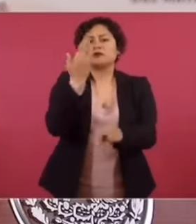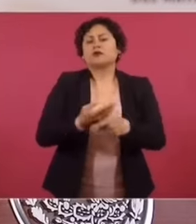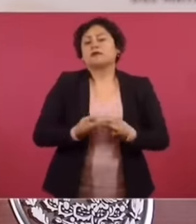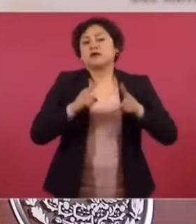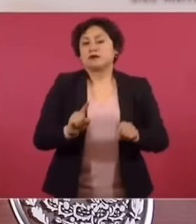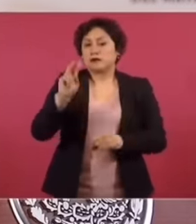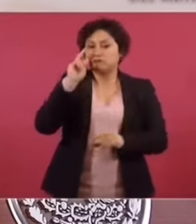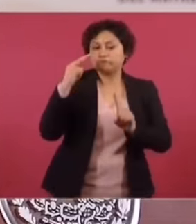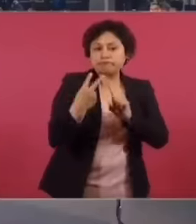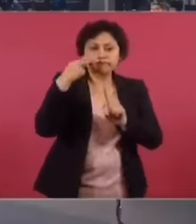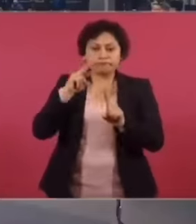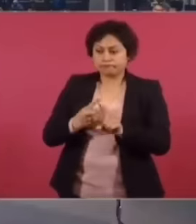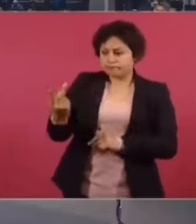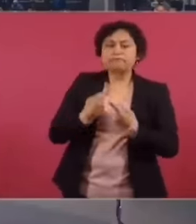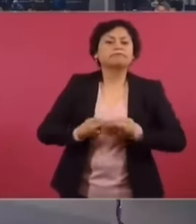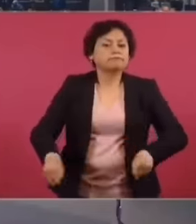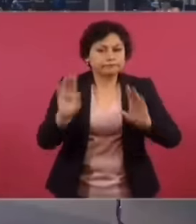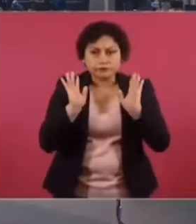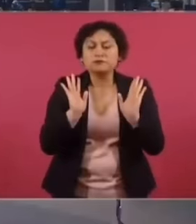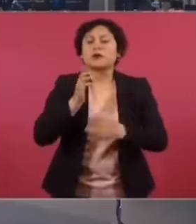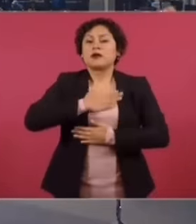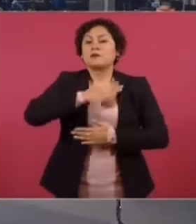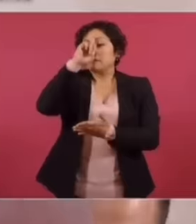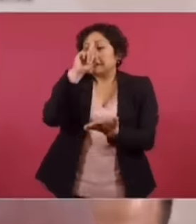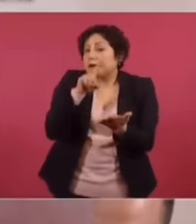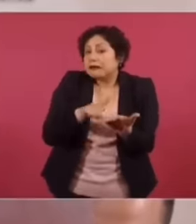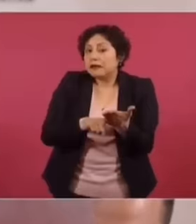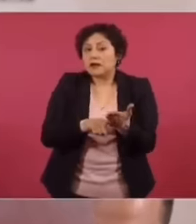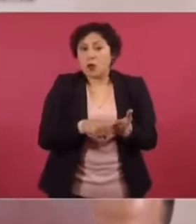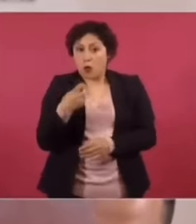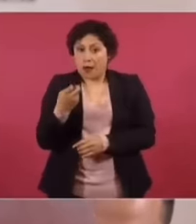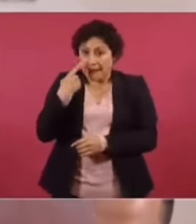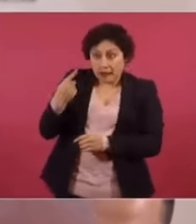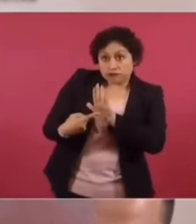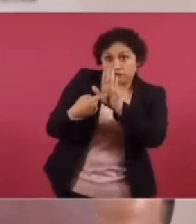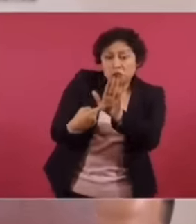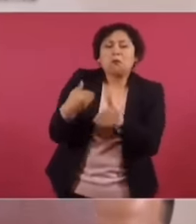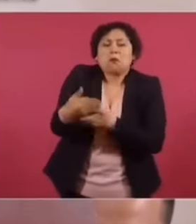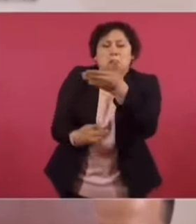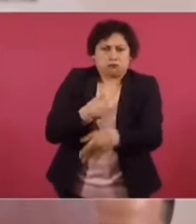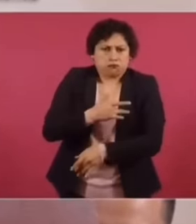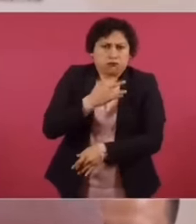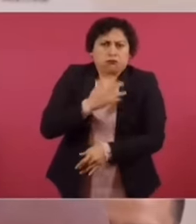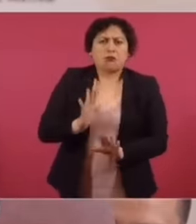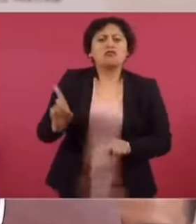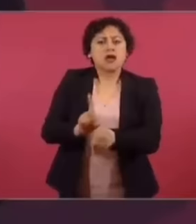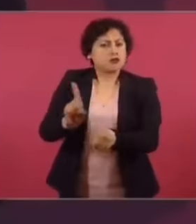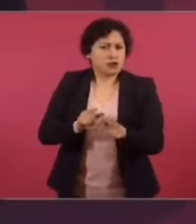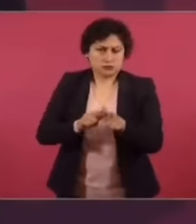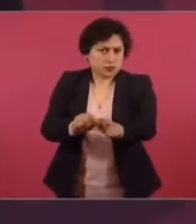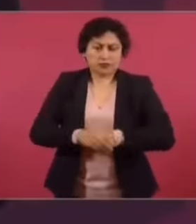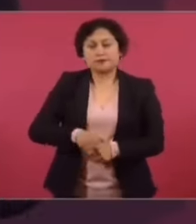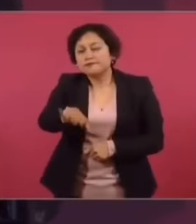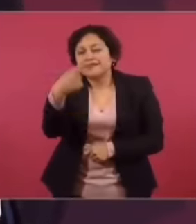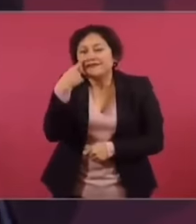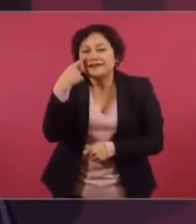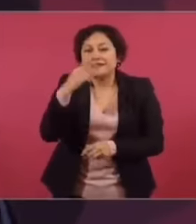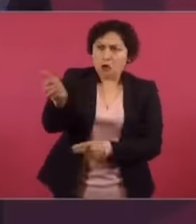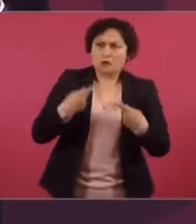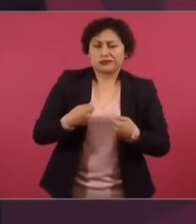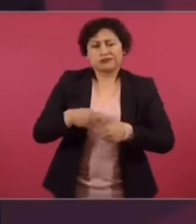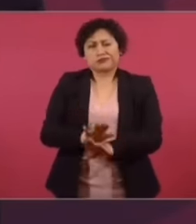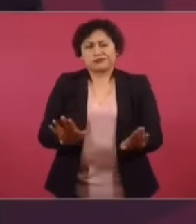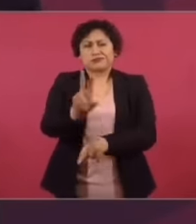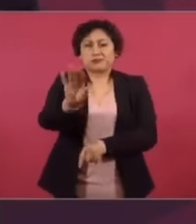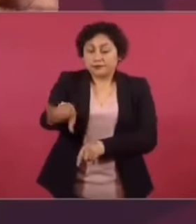visiones distintas. Yo creo que esto es un avance. Vamos a seguir todos los días. No encuentras un presidente, un jefe de Estado en